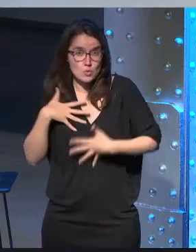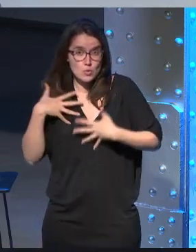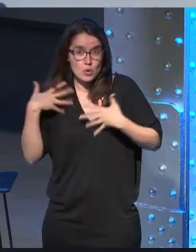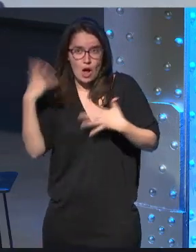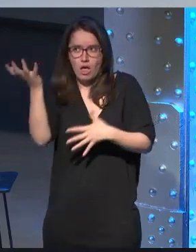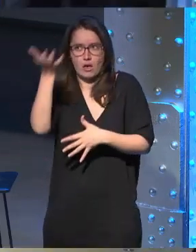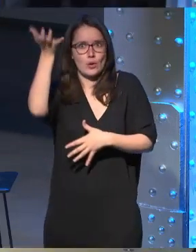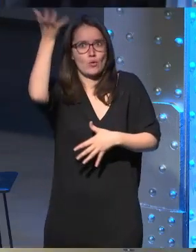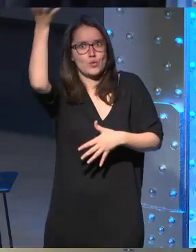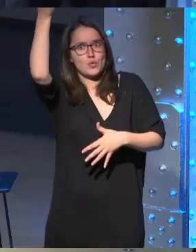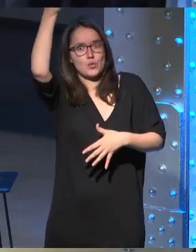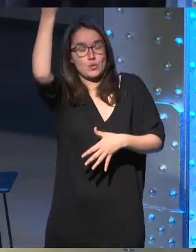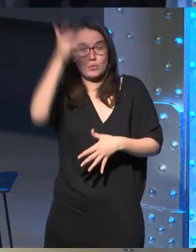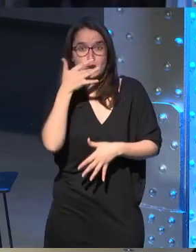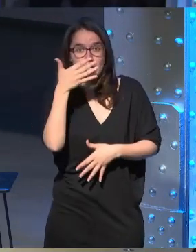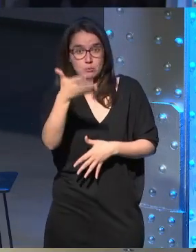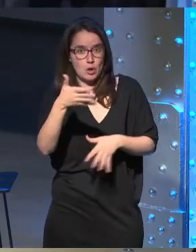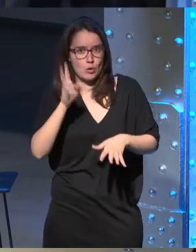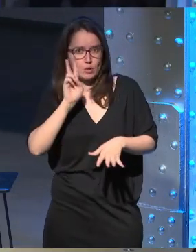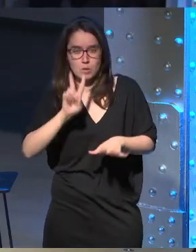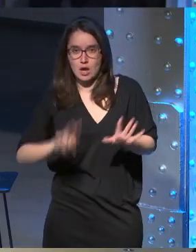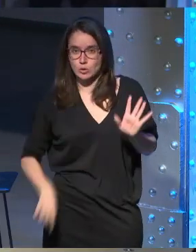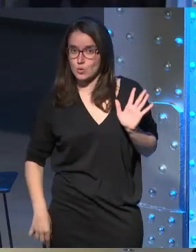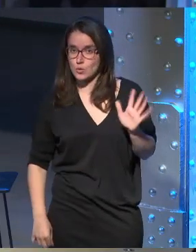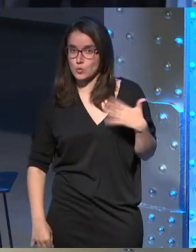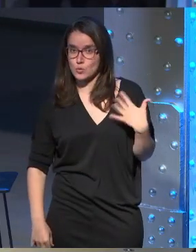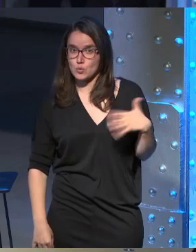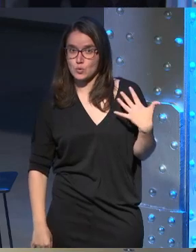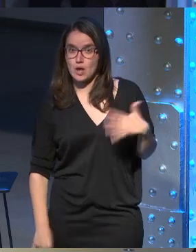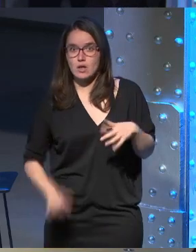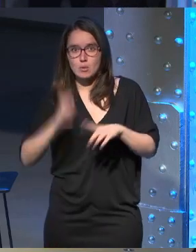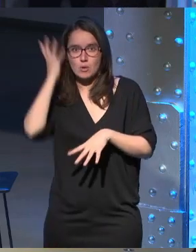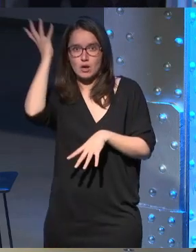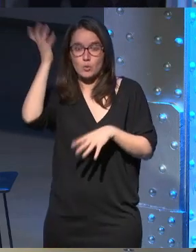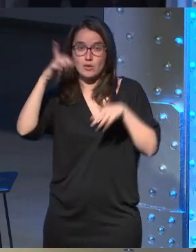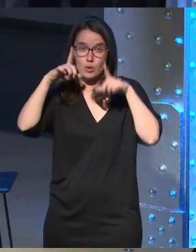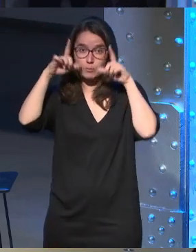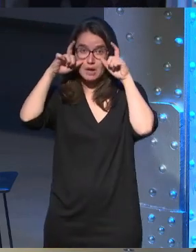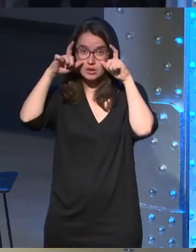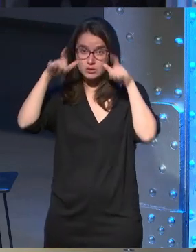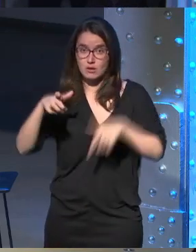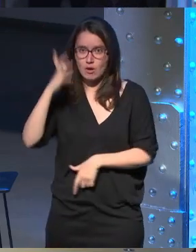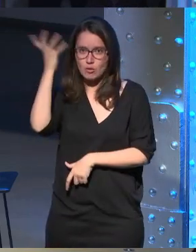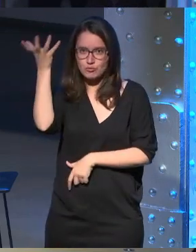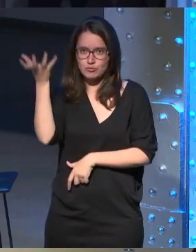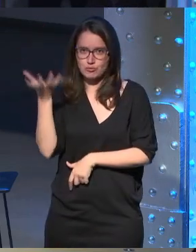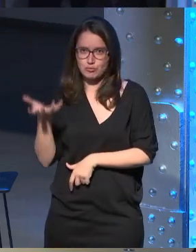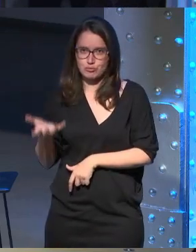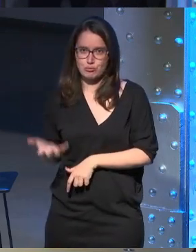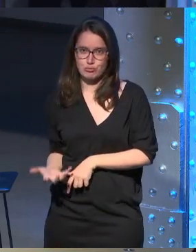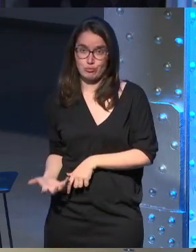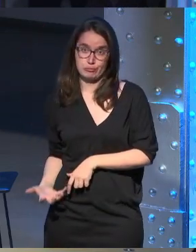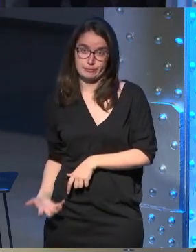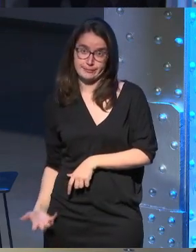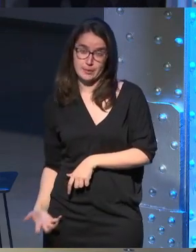fue increíble aparece un espejo te ves en el espejo te miras y luego el ego baja cuando te quitas las gafas pero mientras